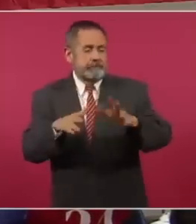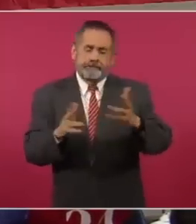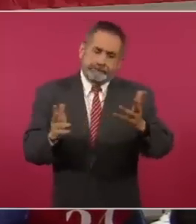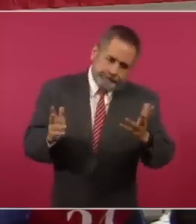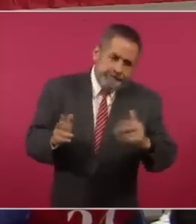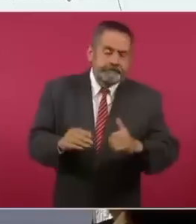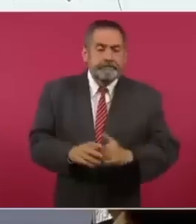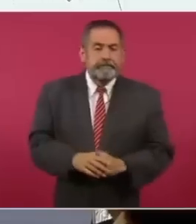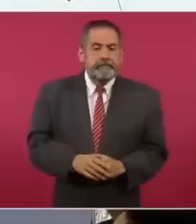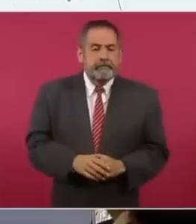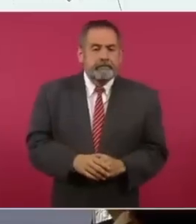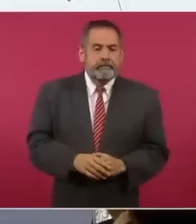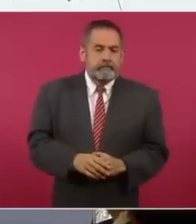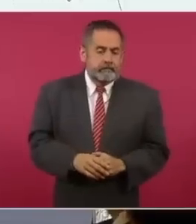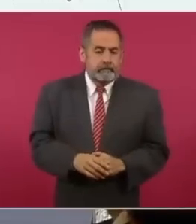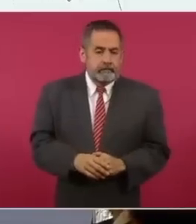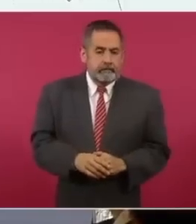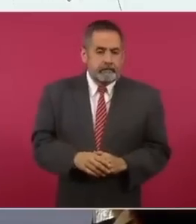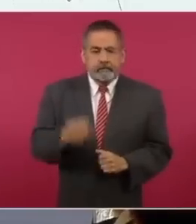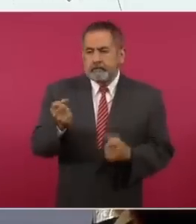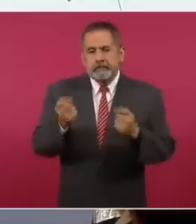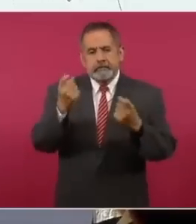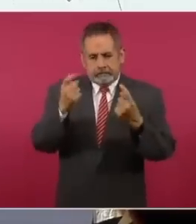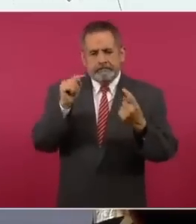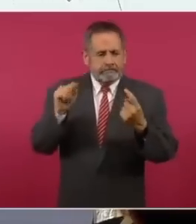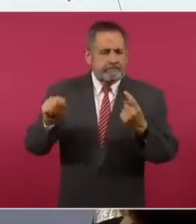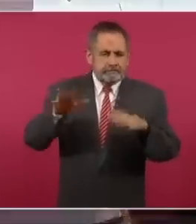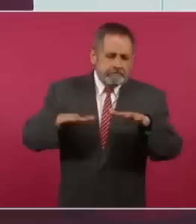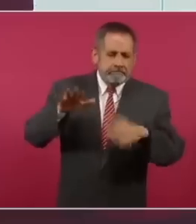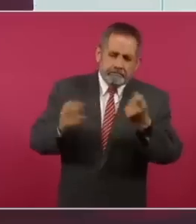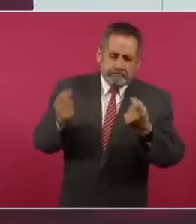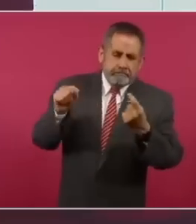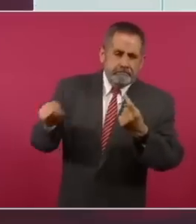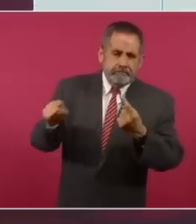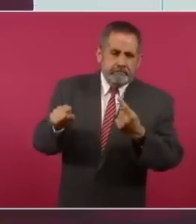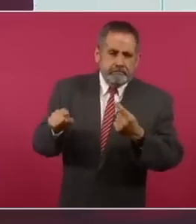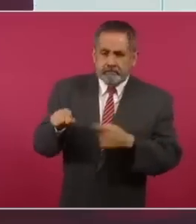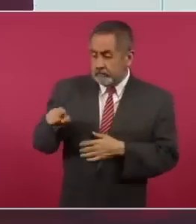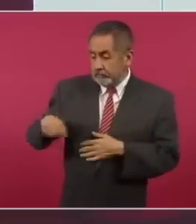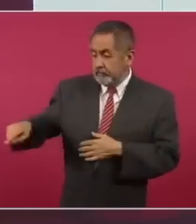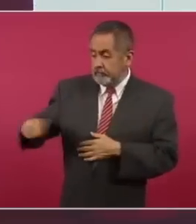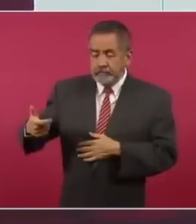en algunas ocasiones ya le pagaron